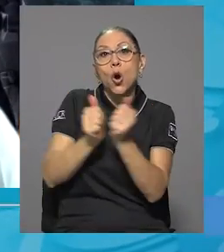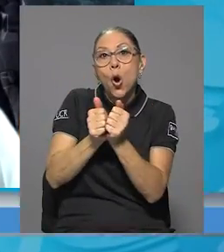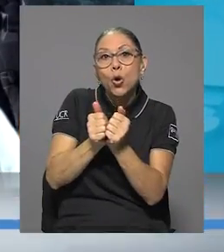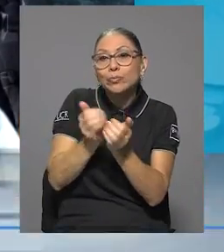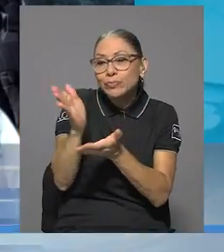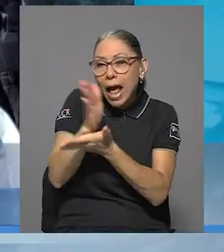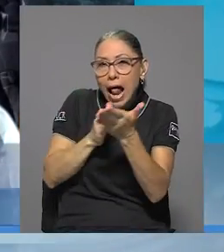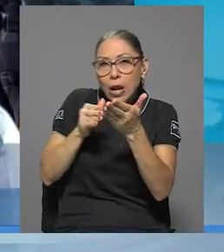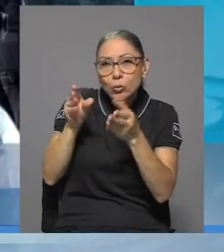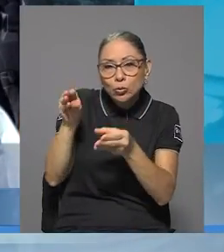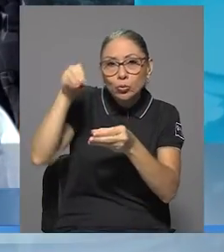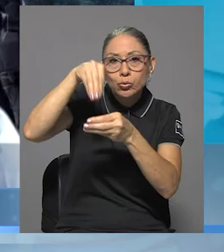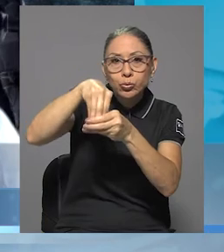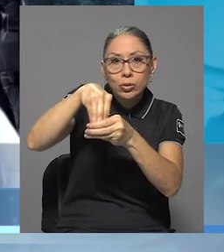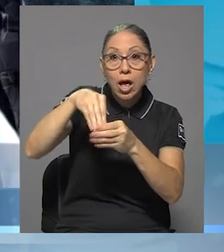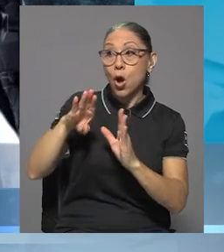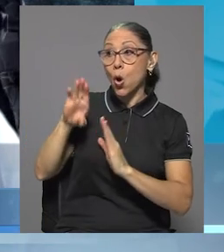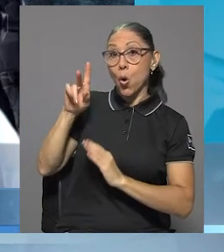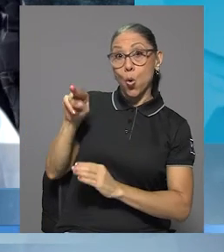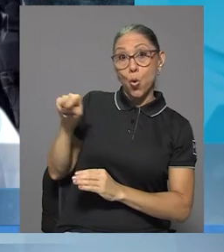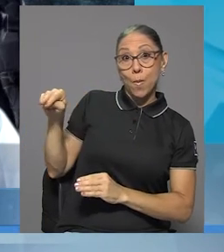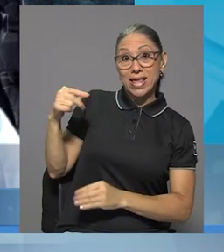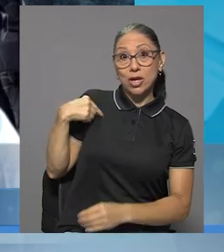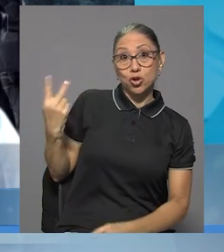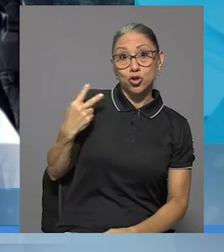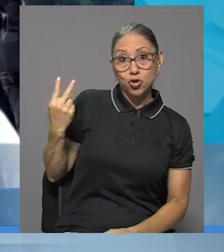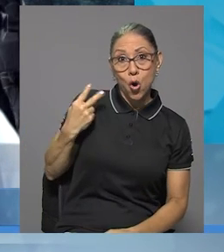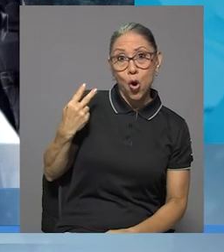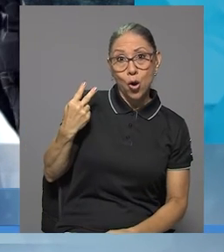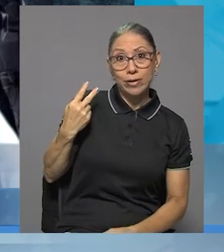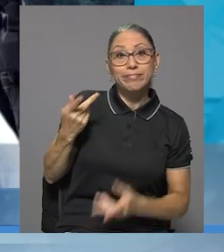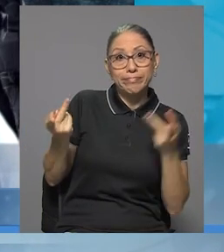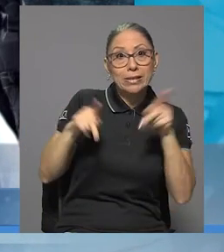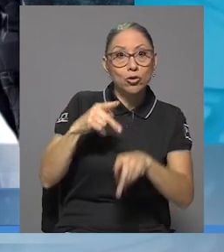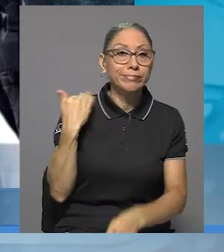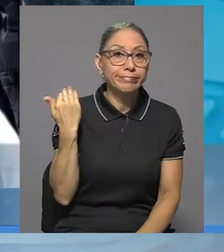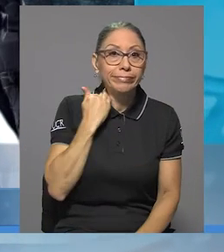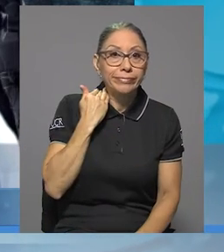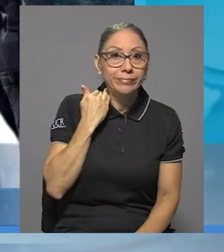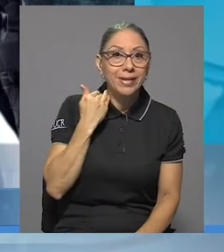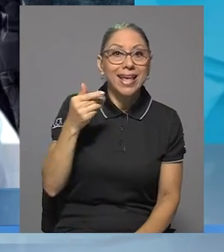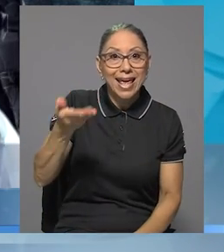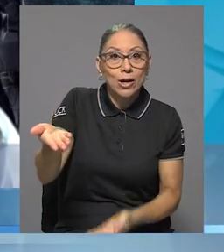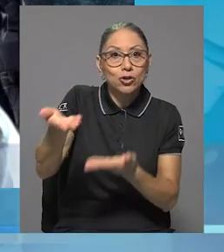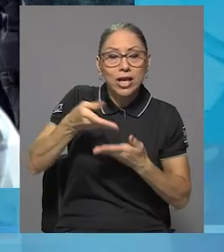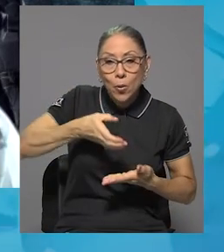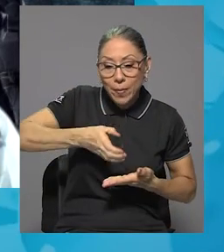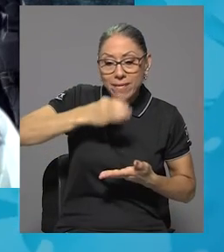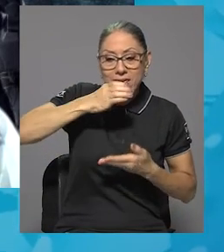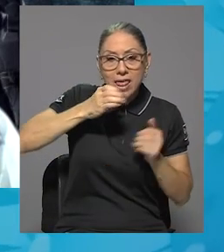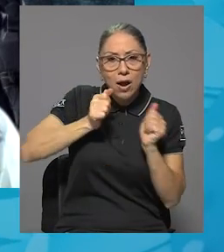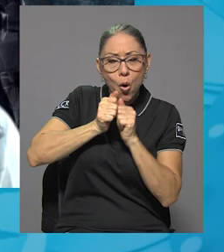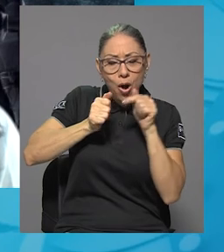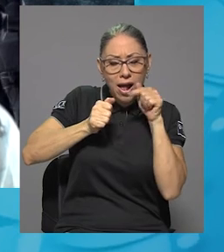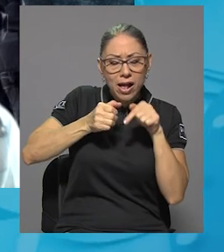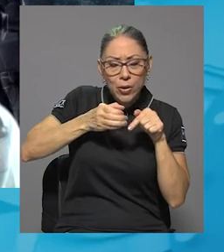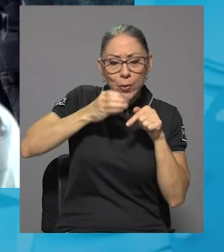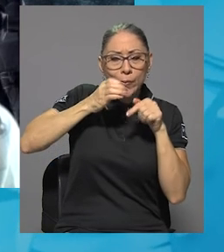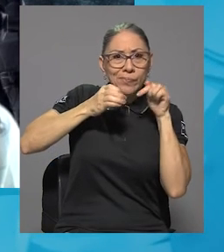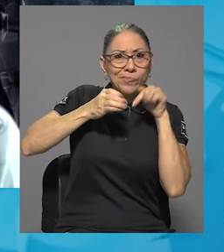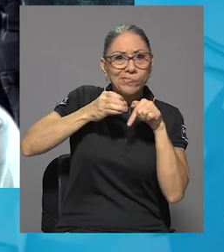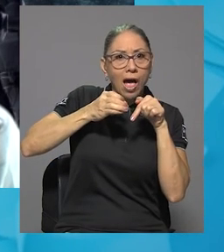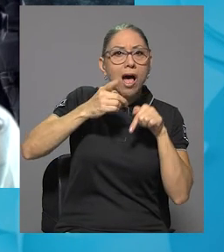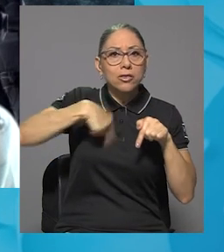dos de nosotros, un compañero y yo, fuimos víctimas de esta práctica de adulteramiento de bebidas y creemos que es necesario hacer algo desde nuestra